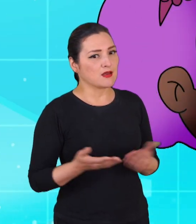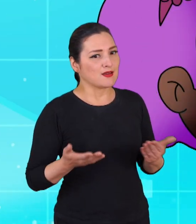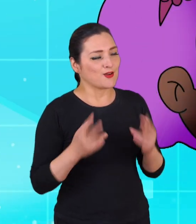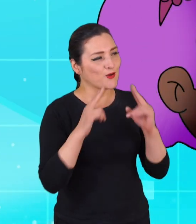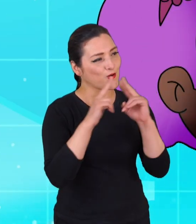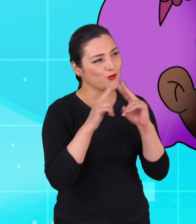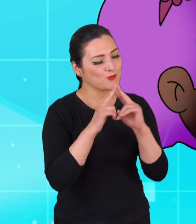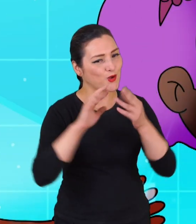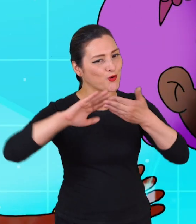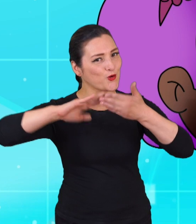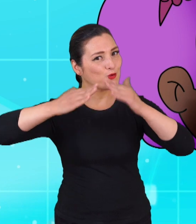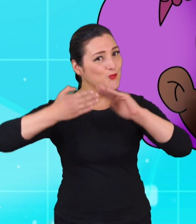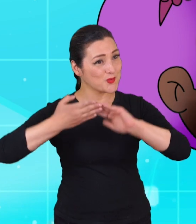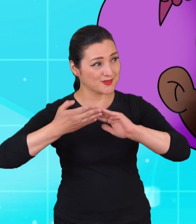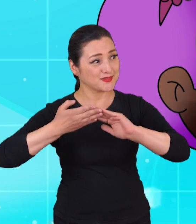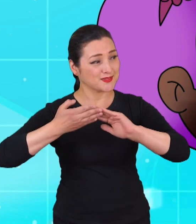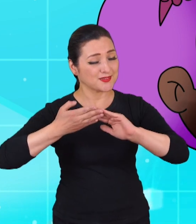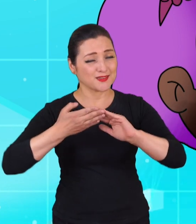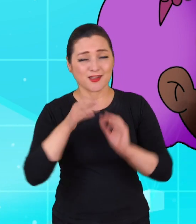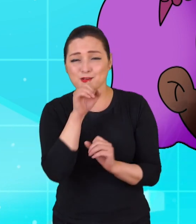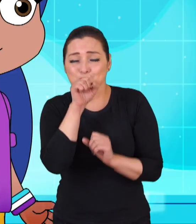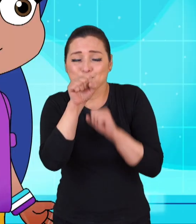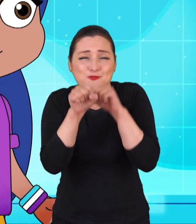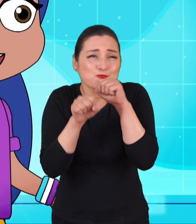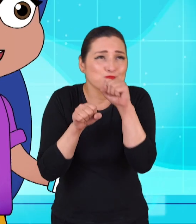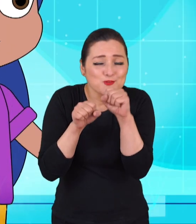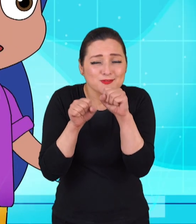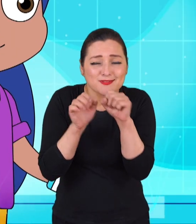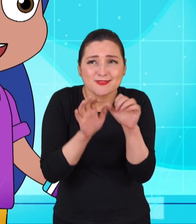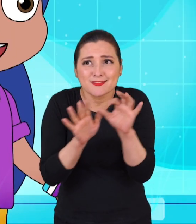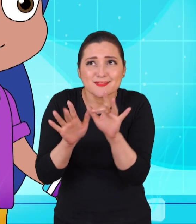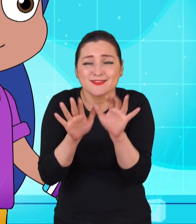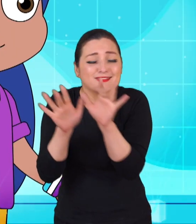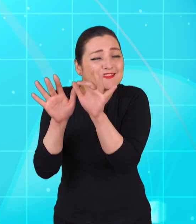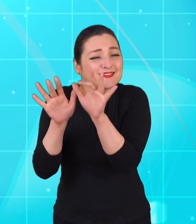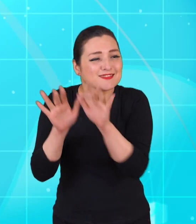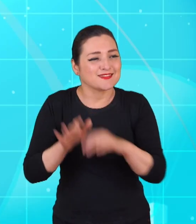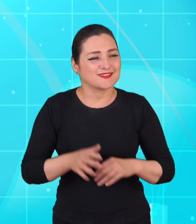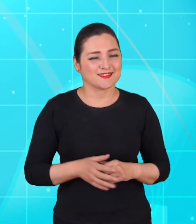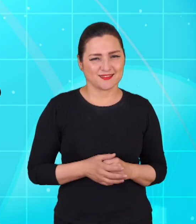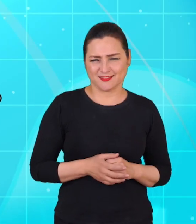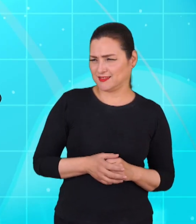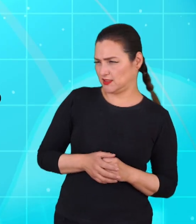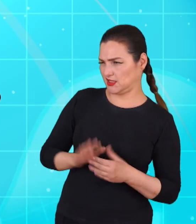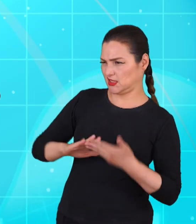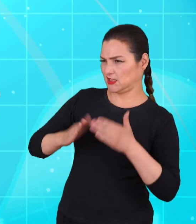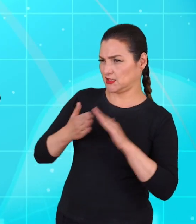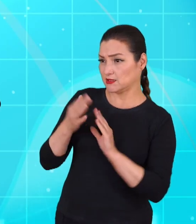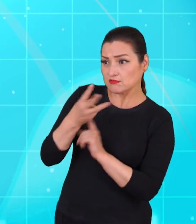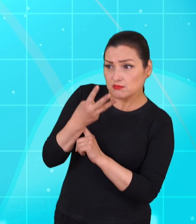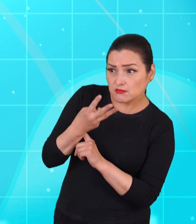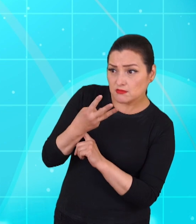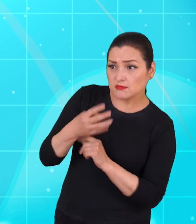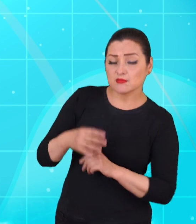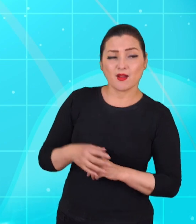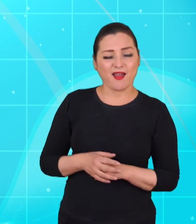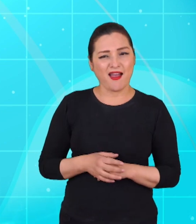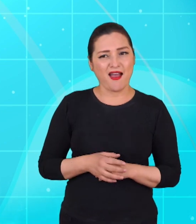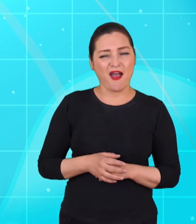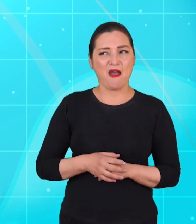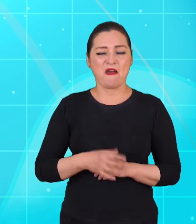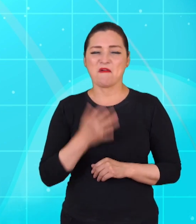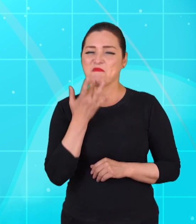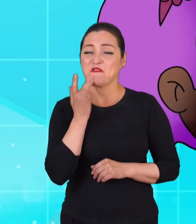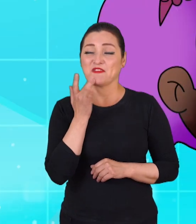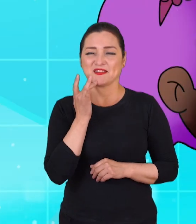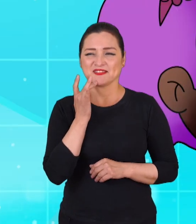conocer una comunidad amante de las floriposas. ¡Flores y mariposas! ¡Oh! Una comunidad digital. Mi tipo favorito